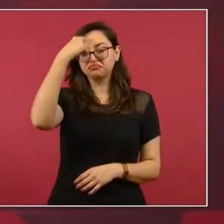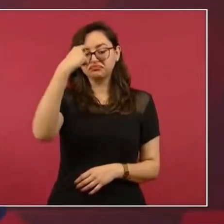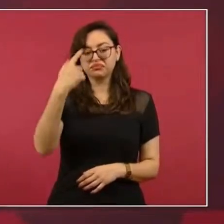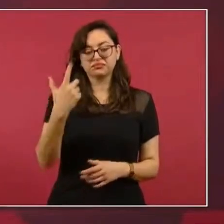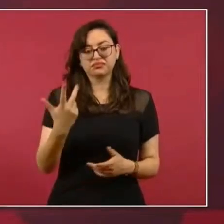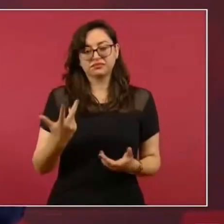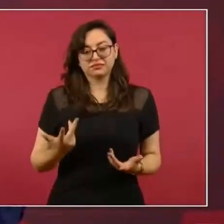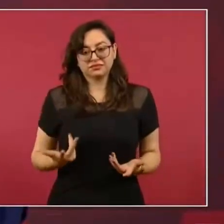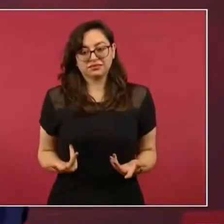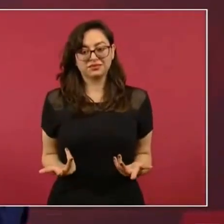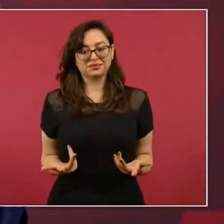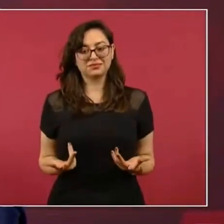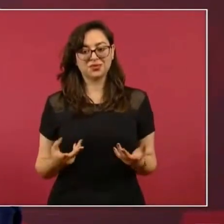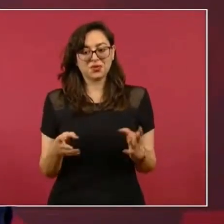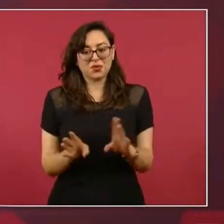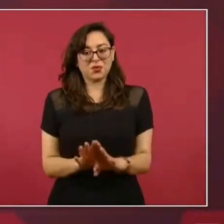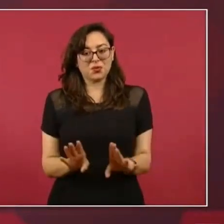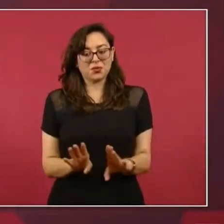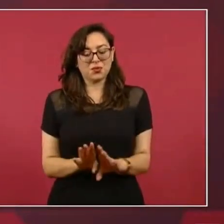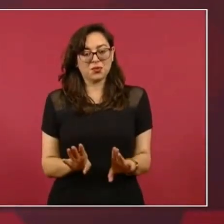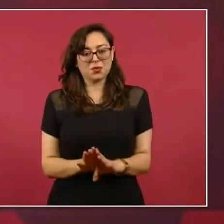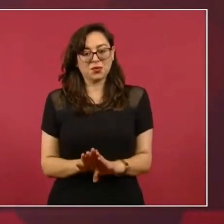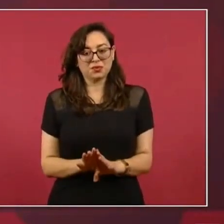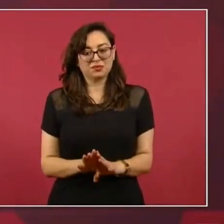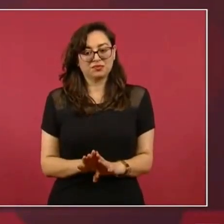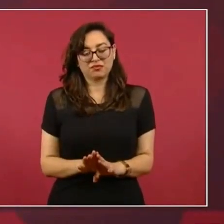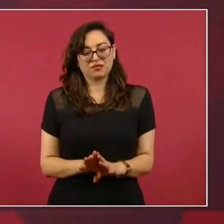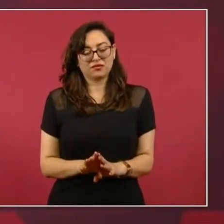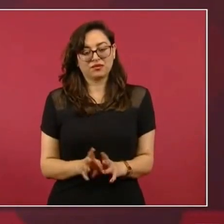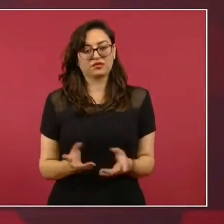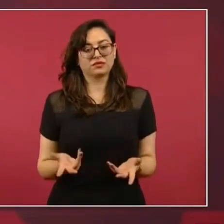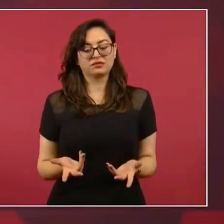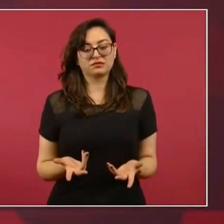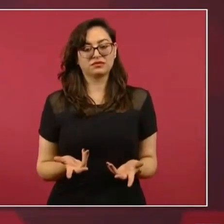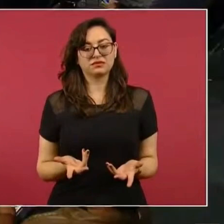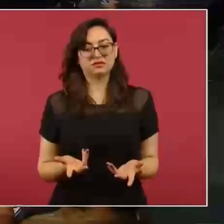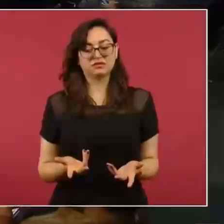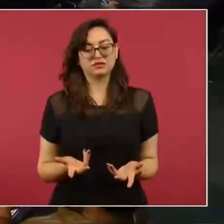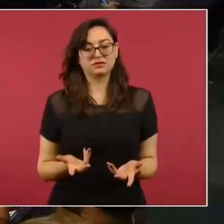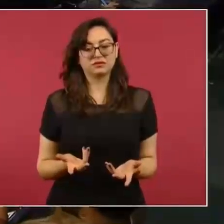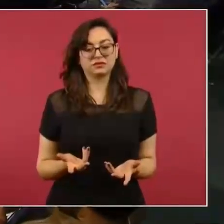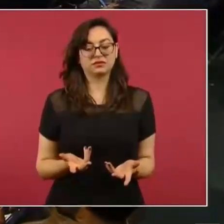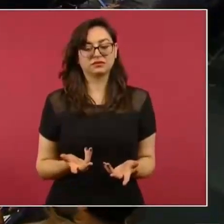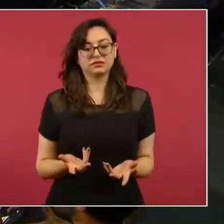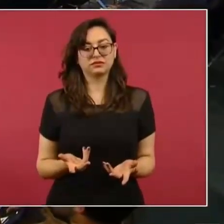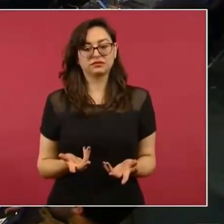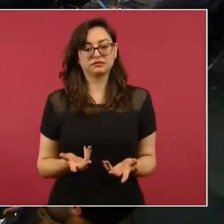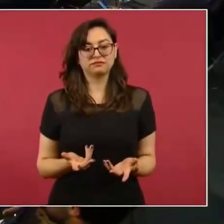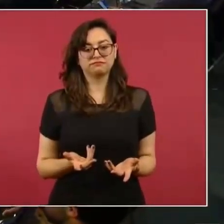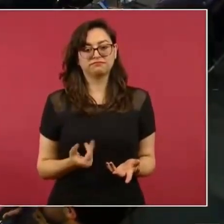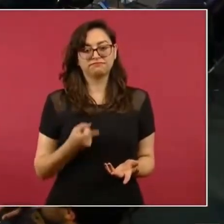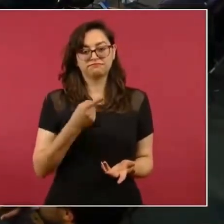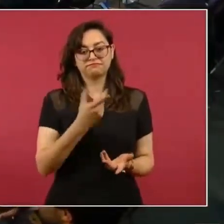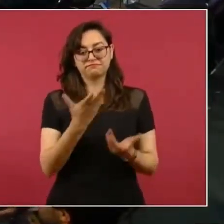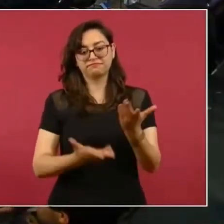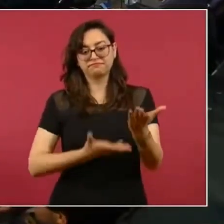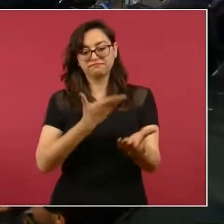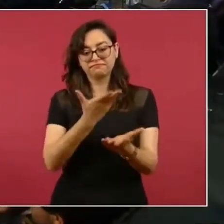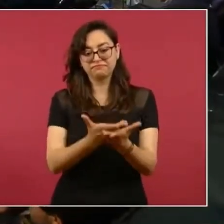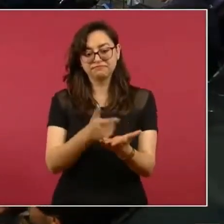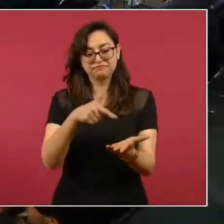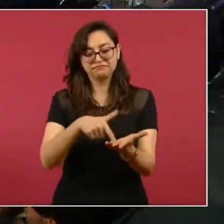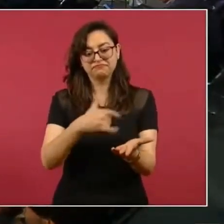es que está mal presentada la